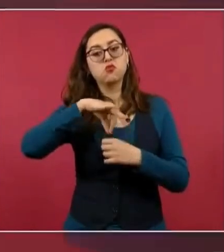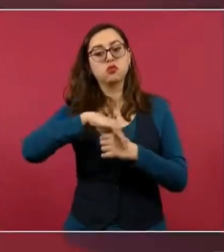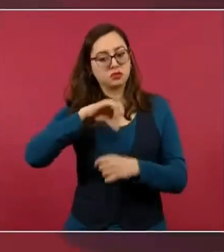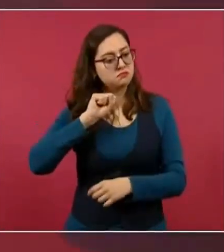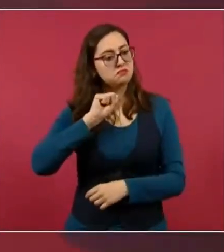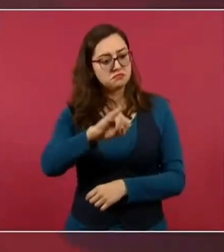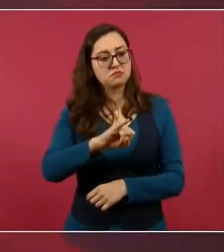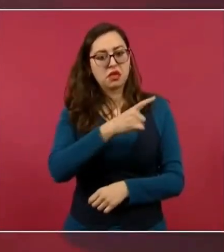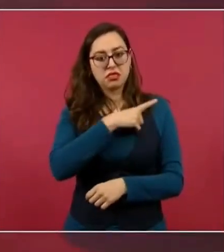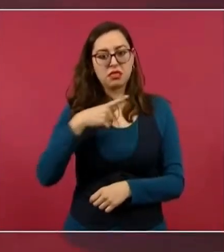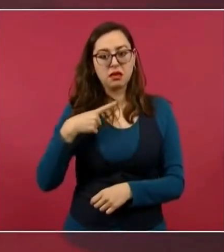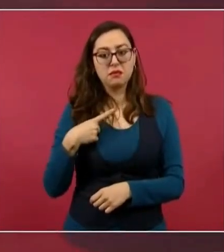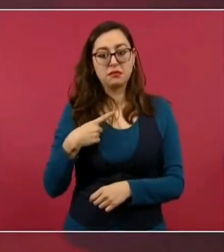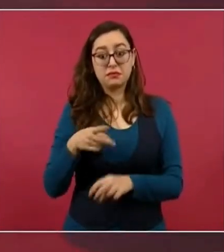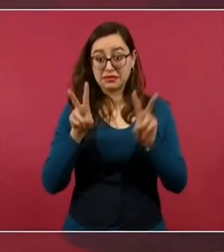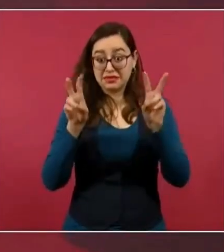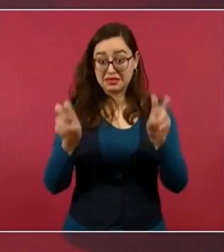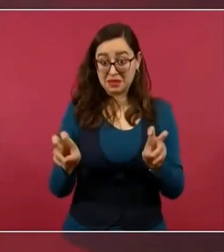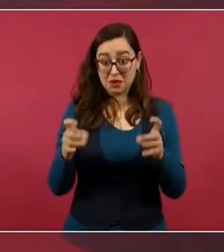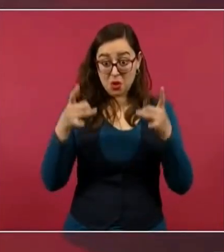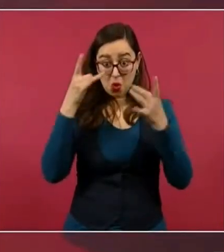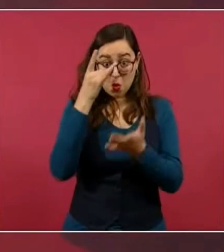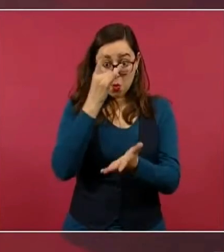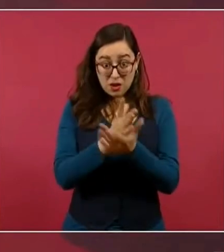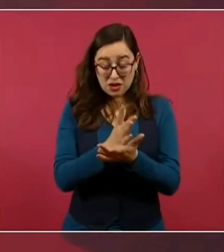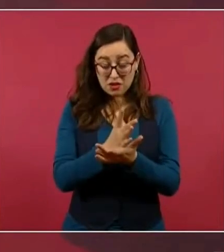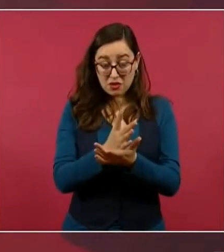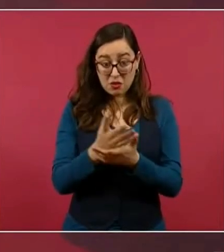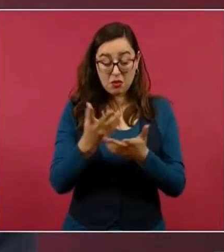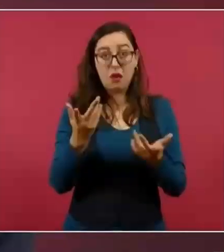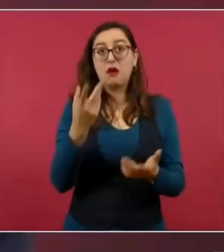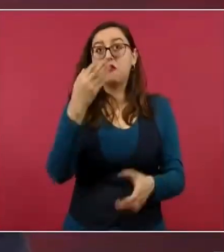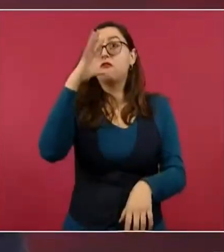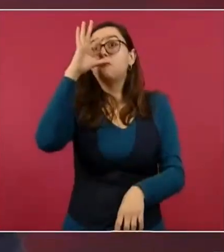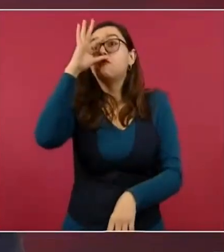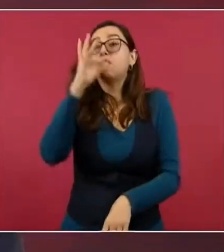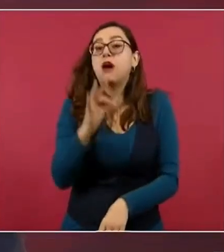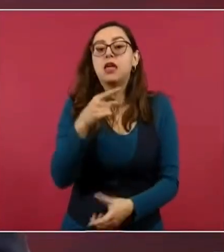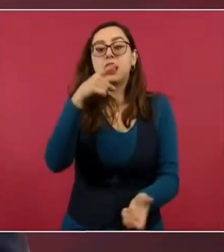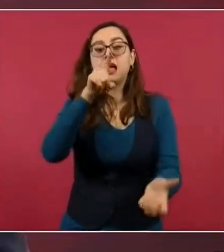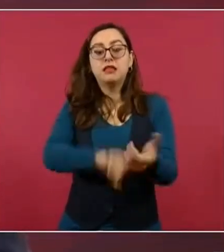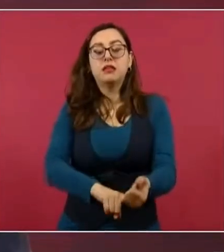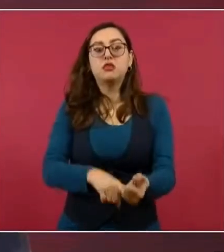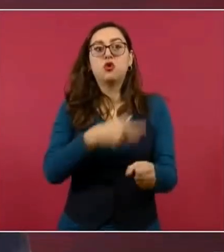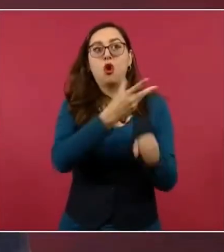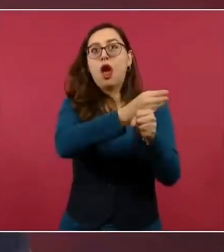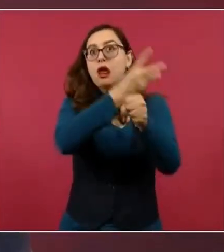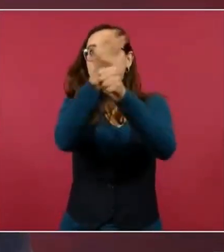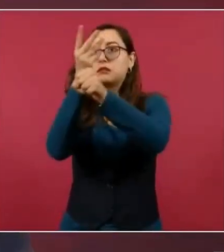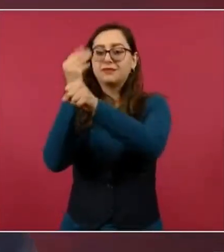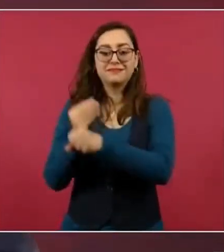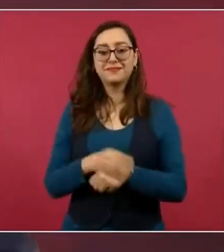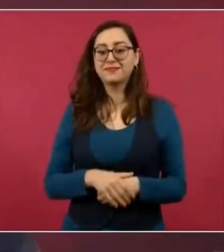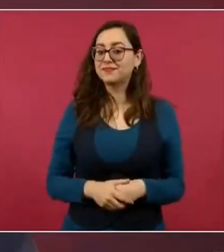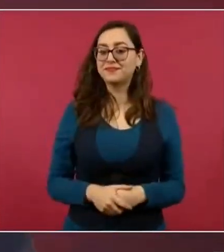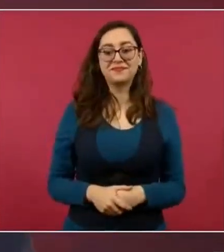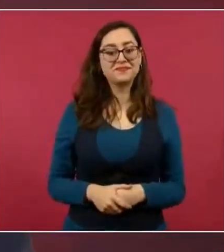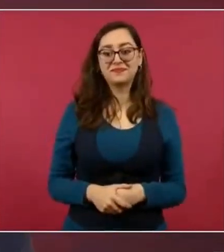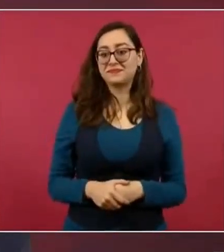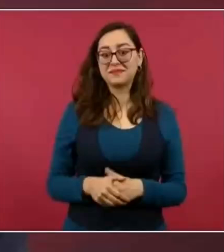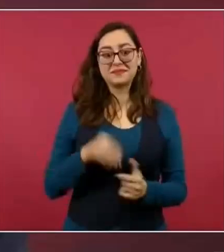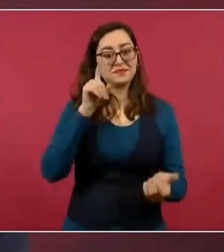el tema de protección civil, era un modelo que había privilegiado los temas